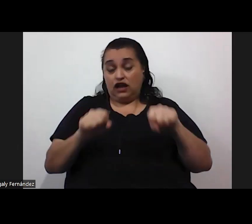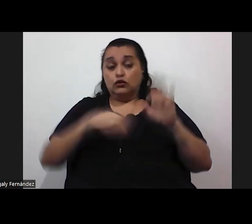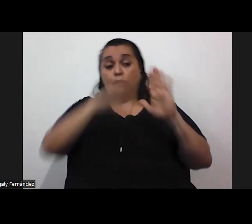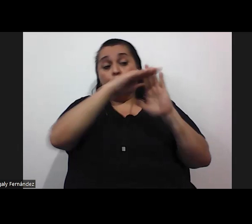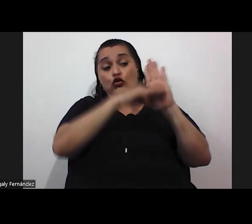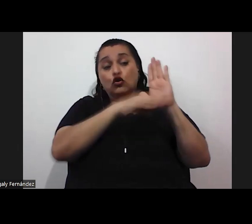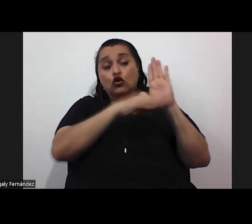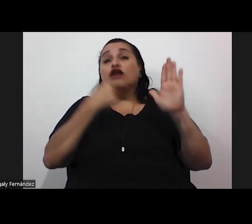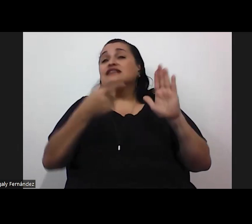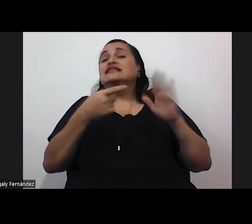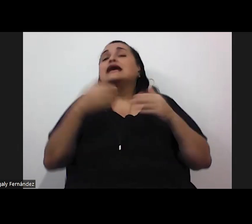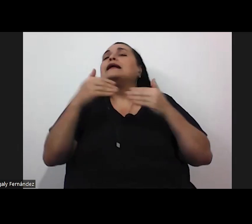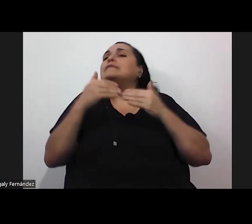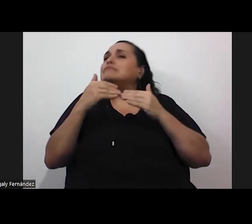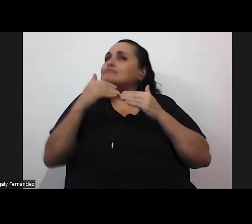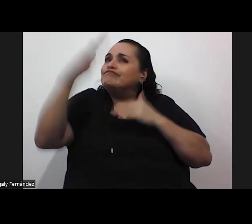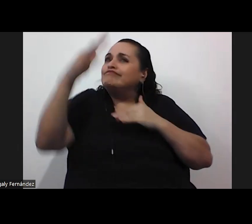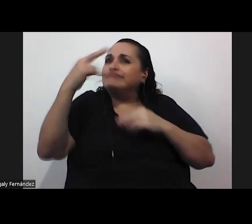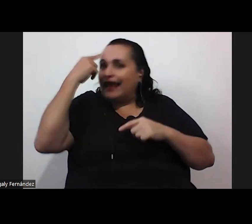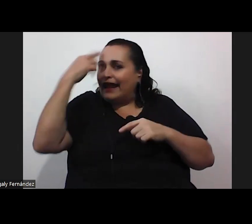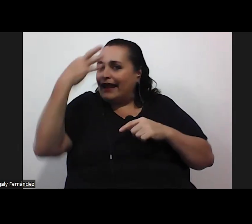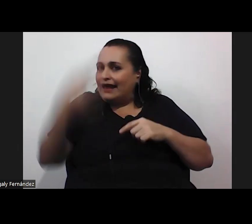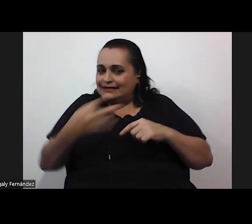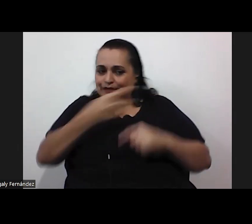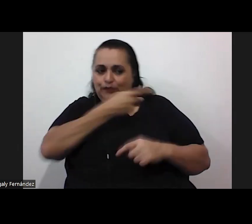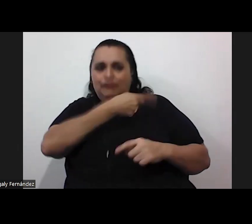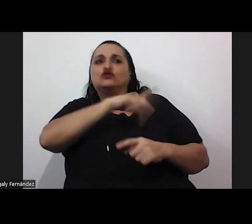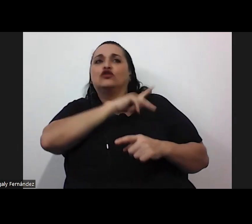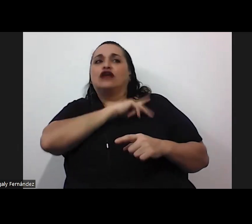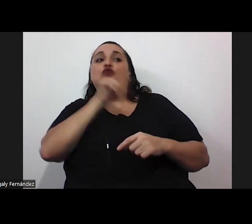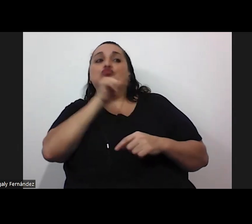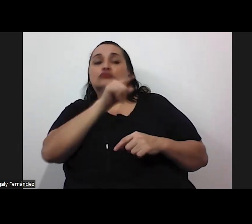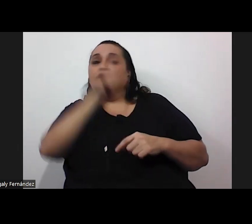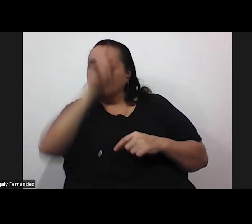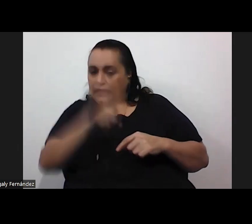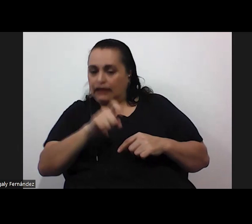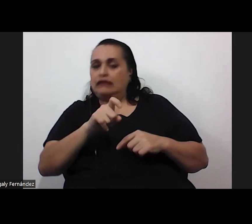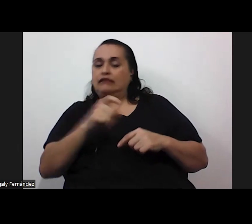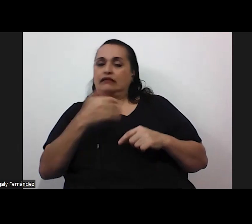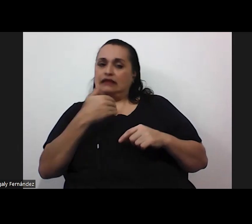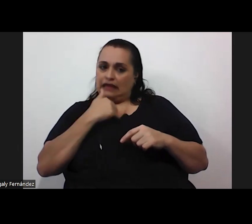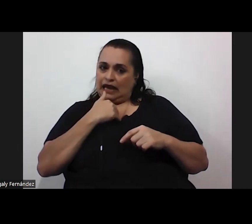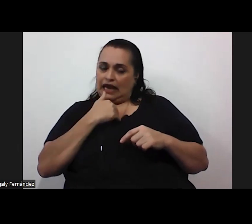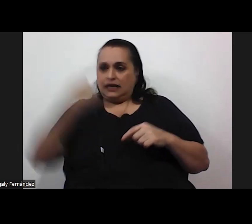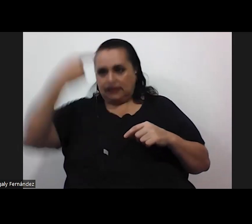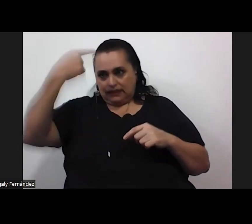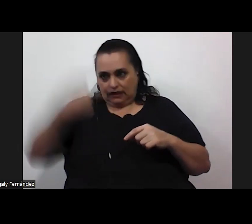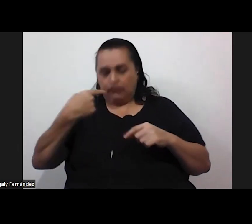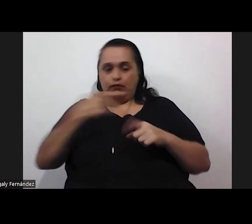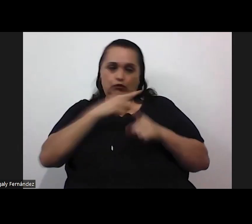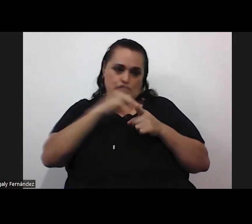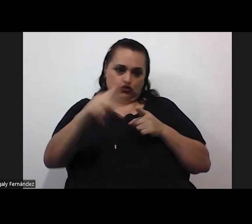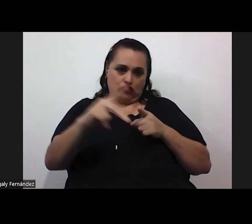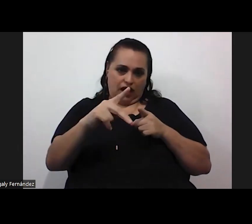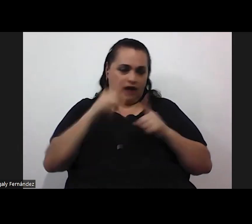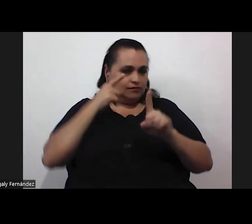más allá de su creencia personal usted debe tener un deber profesional hacia